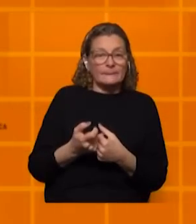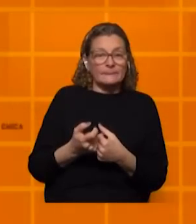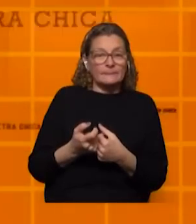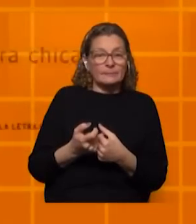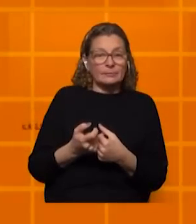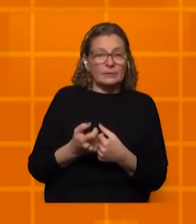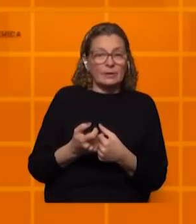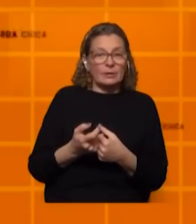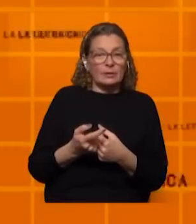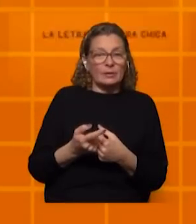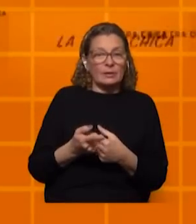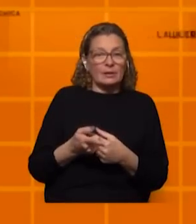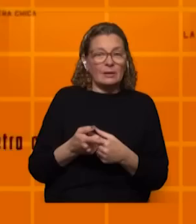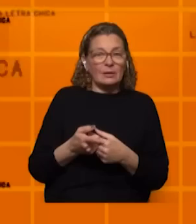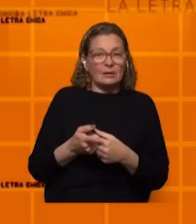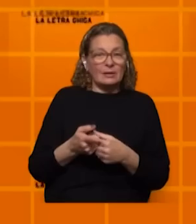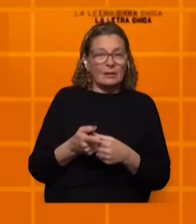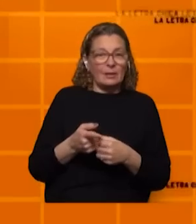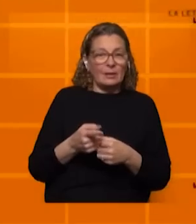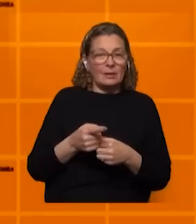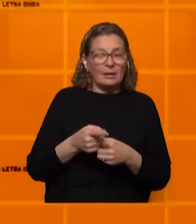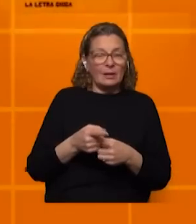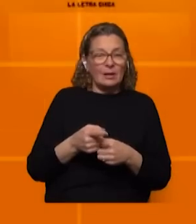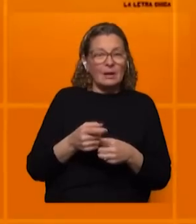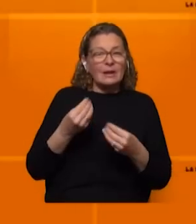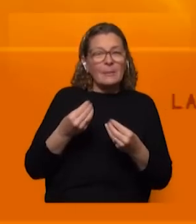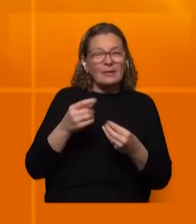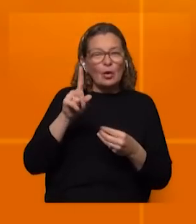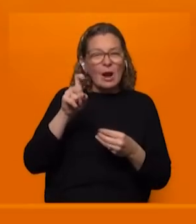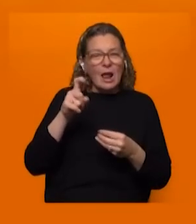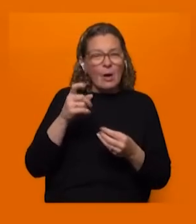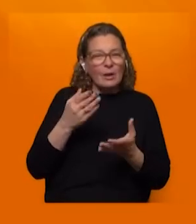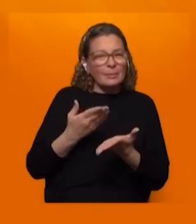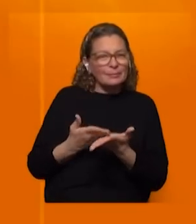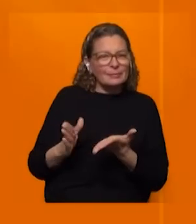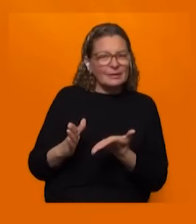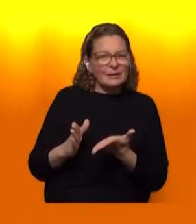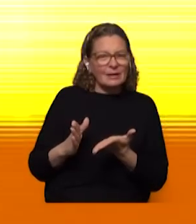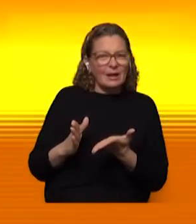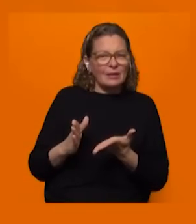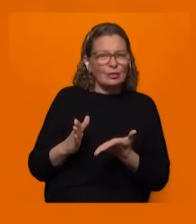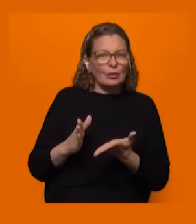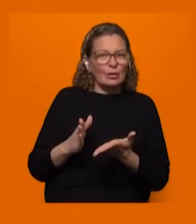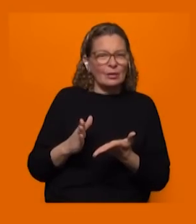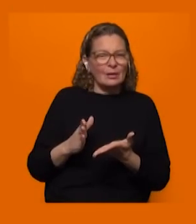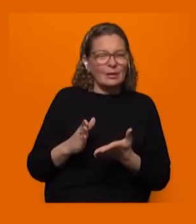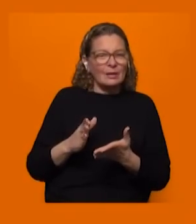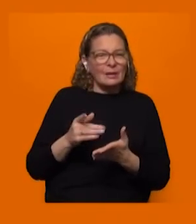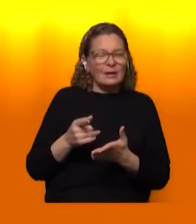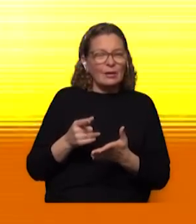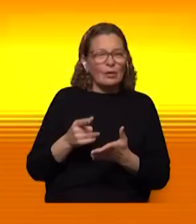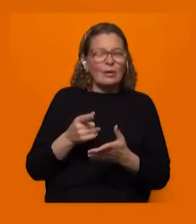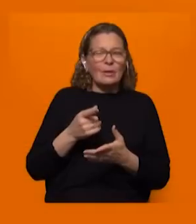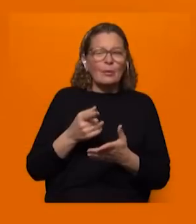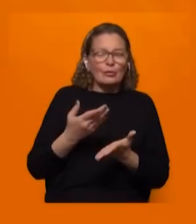¿qué pasa con la cuestión medioambiental y de la calidad del agua que ha quedado un poco en segundo plano para el proyecto Neptuno digo ¿no? que ha